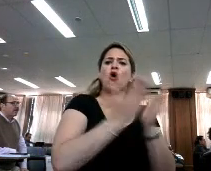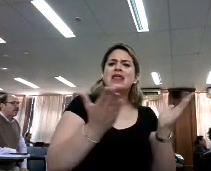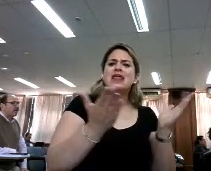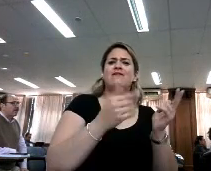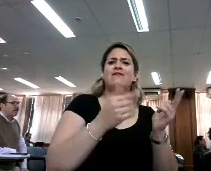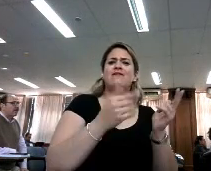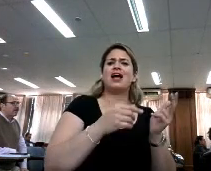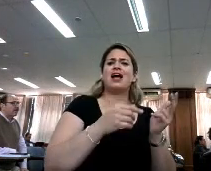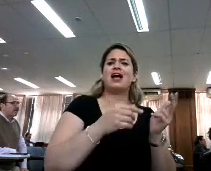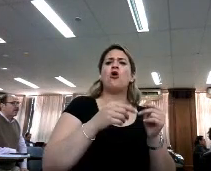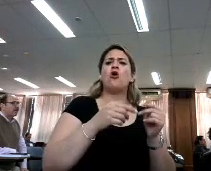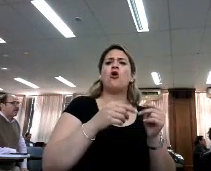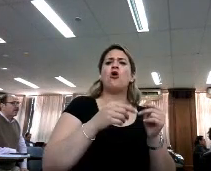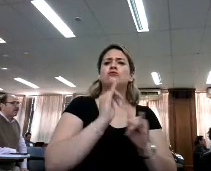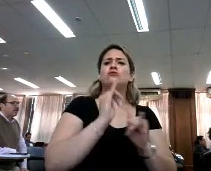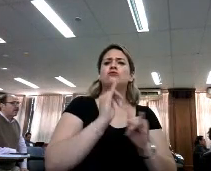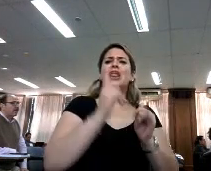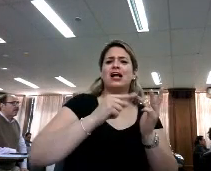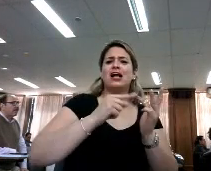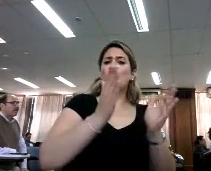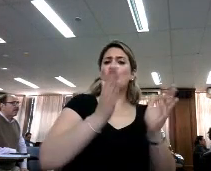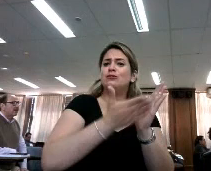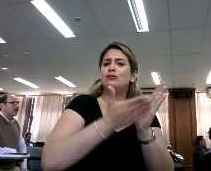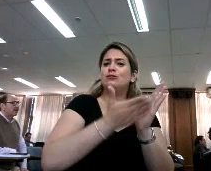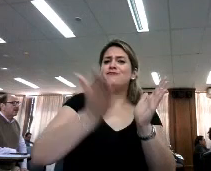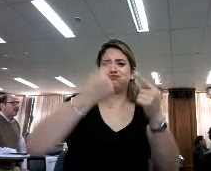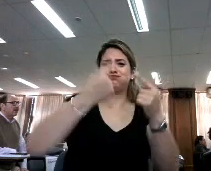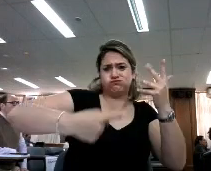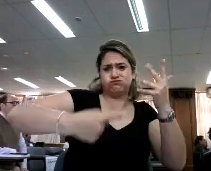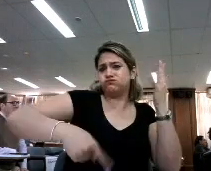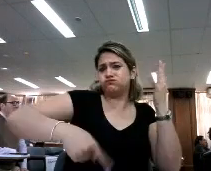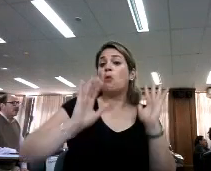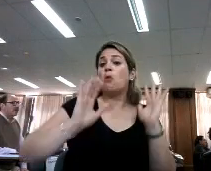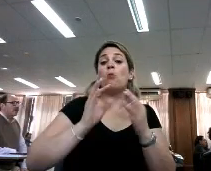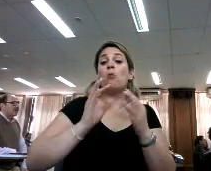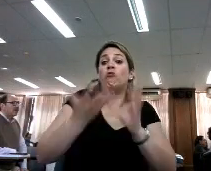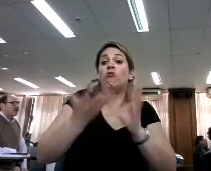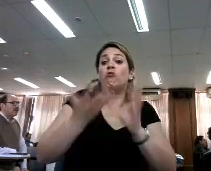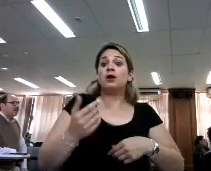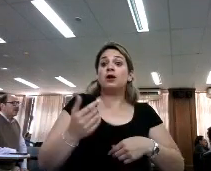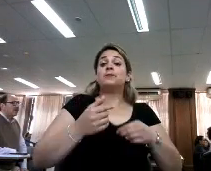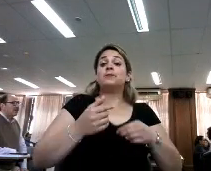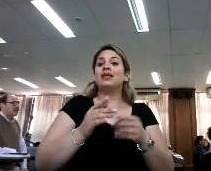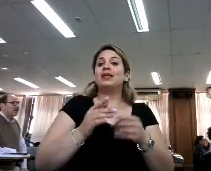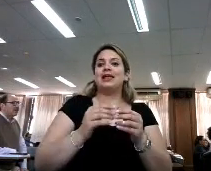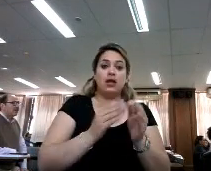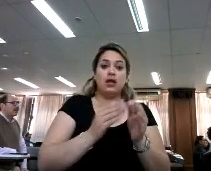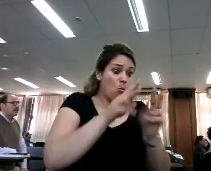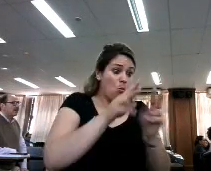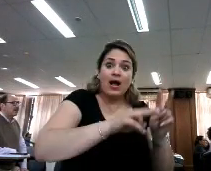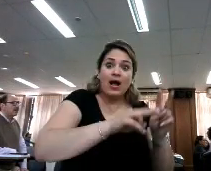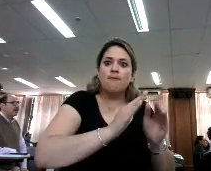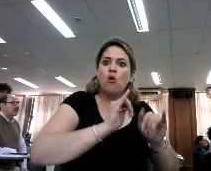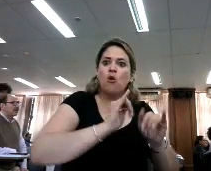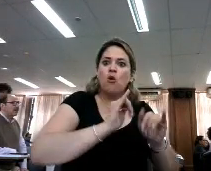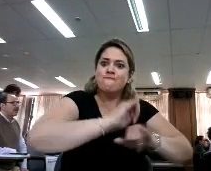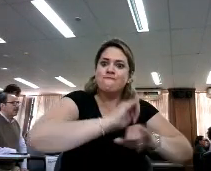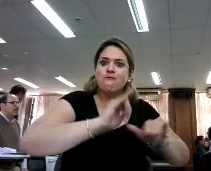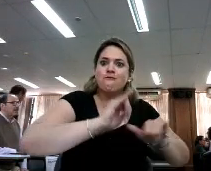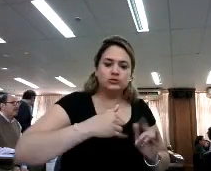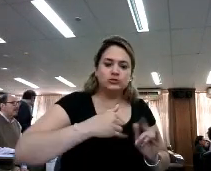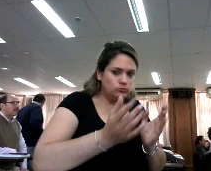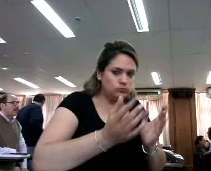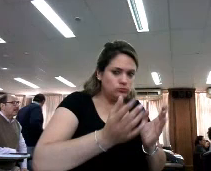journals, con manuales, con series de libros, con un montón más de tipos de fuentes con los cuales tenemos que lograr que